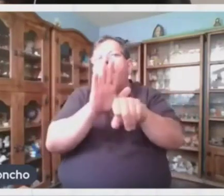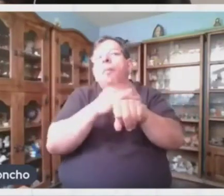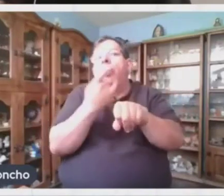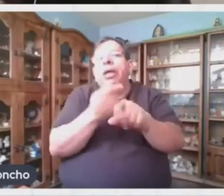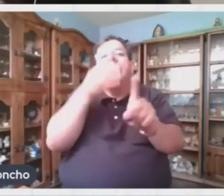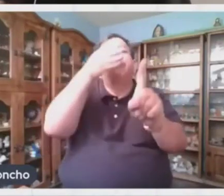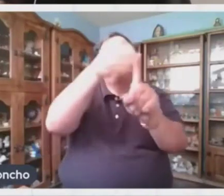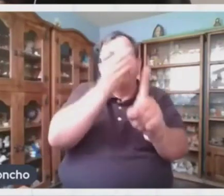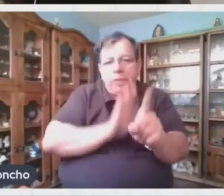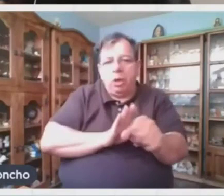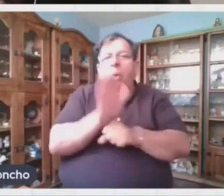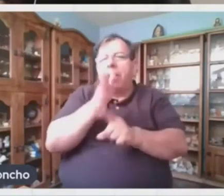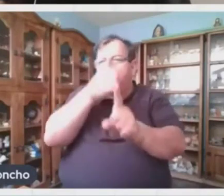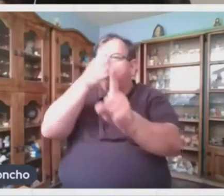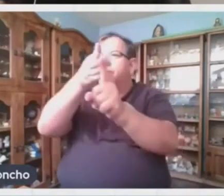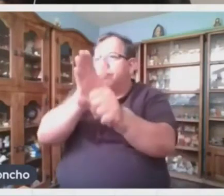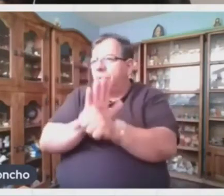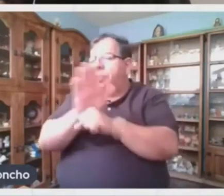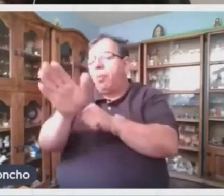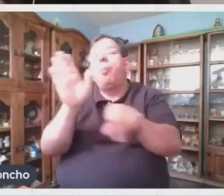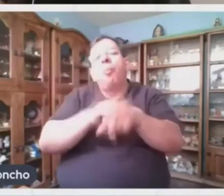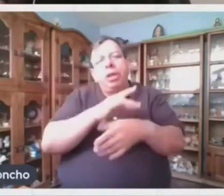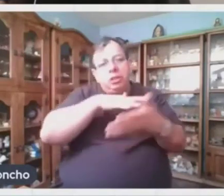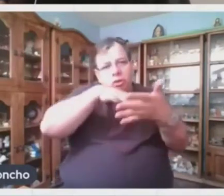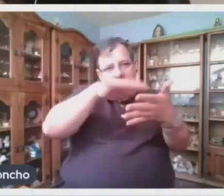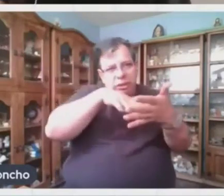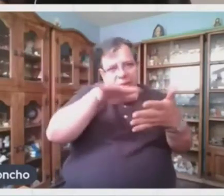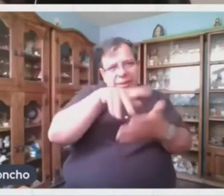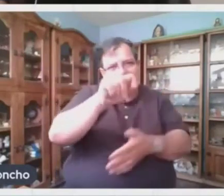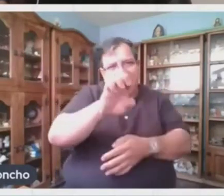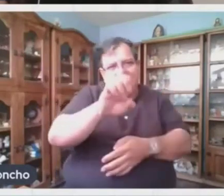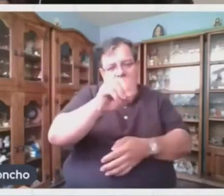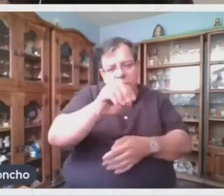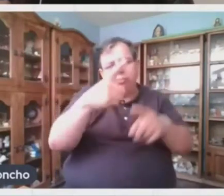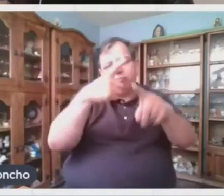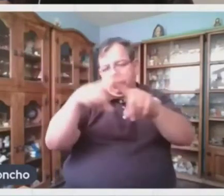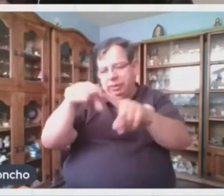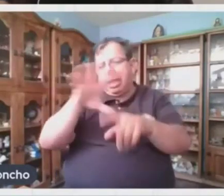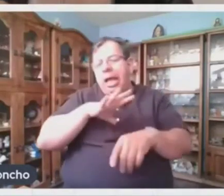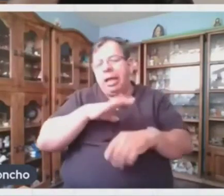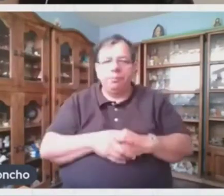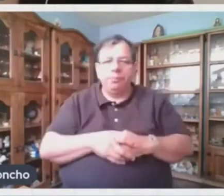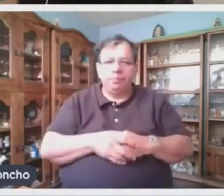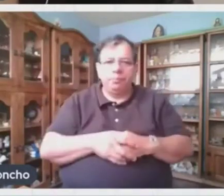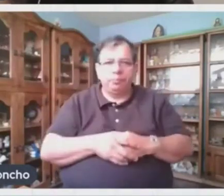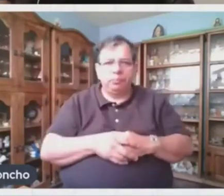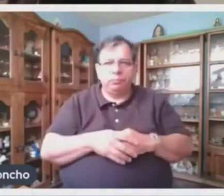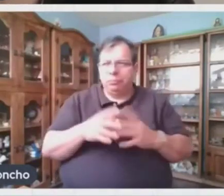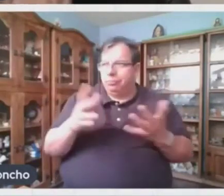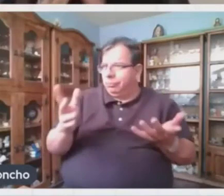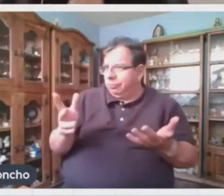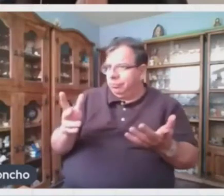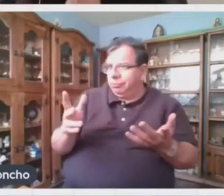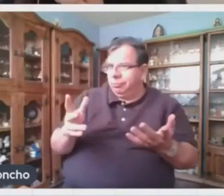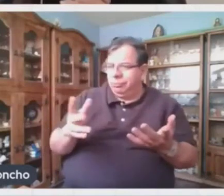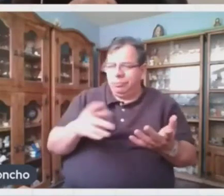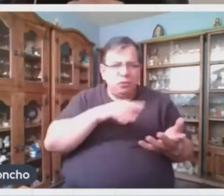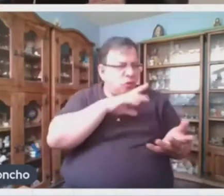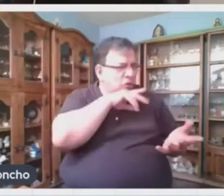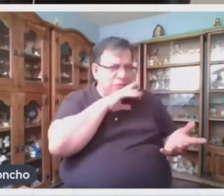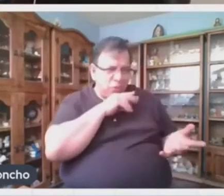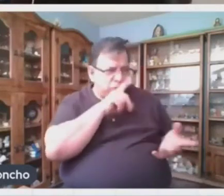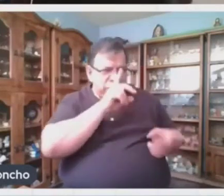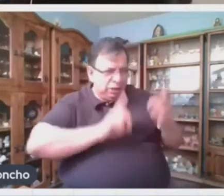razón que tenemos diversos tipos de texto. No se preocupen, chicos, si ustedes tienen la misma duda que yo. Lo